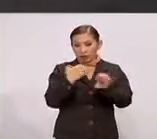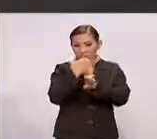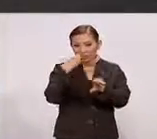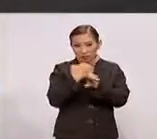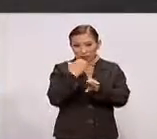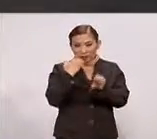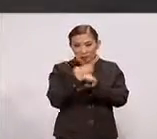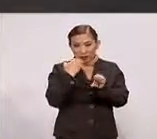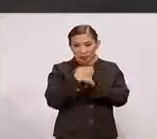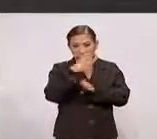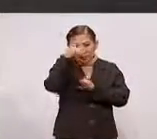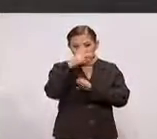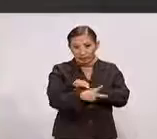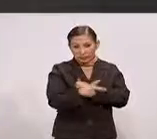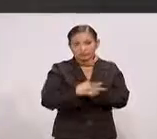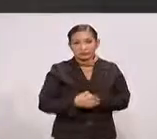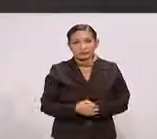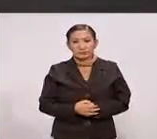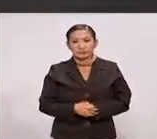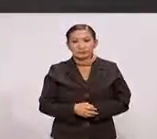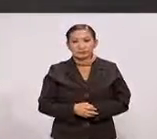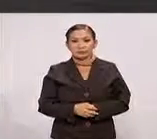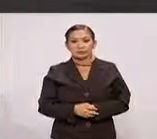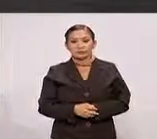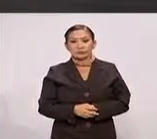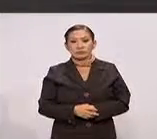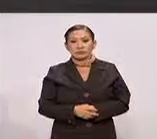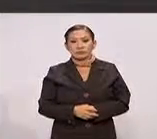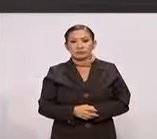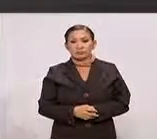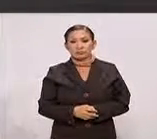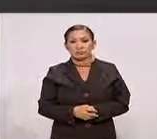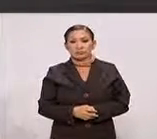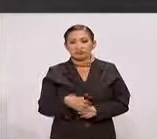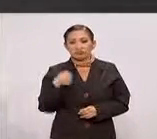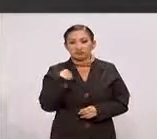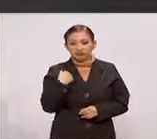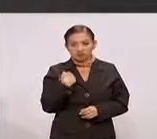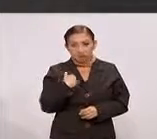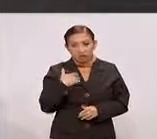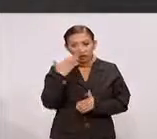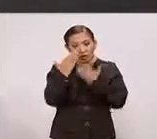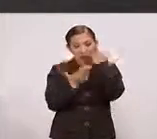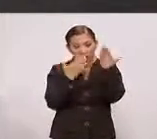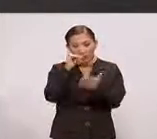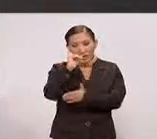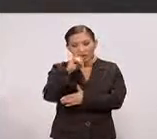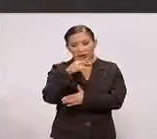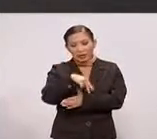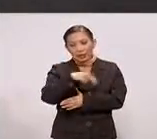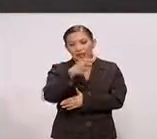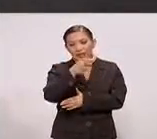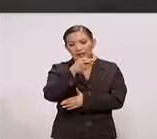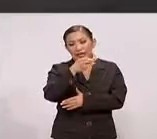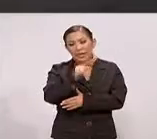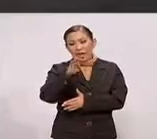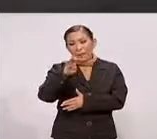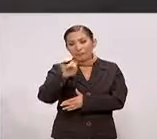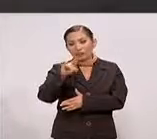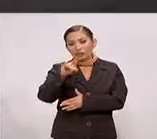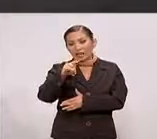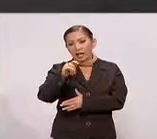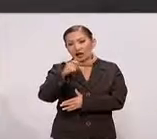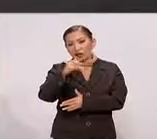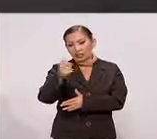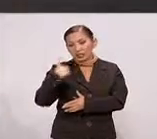Del Estado de México Del Estado de México Ajá Y pues tuve Estudié ingeniería Biotecnológica Igual en el poli